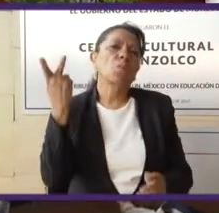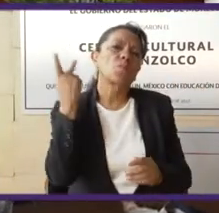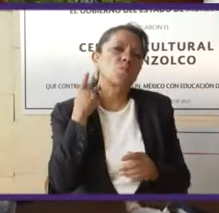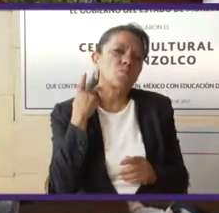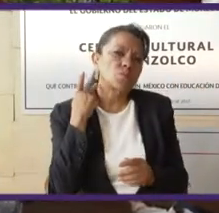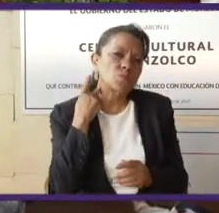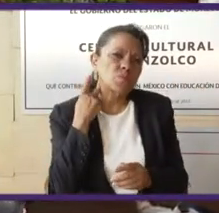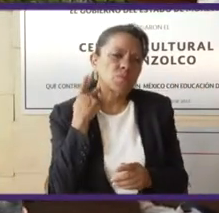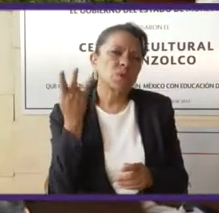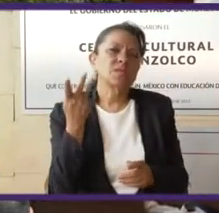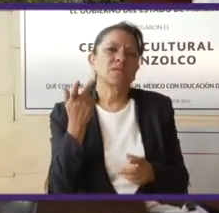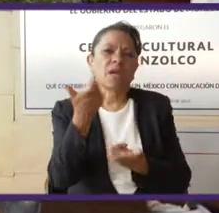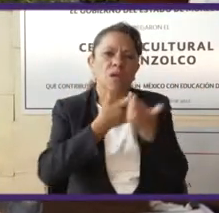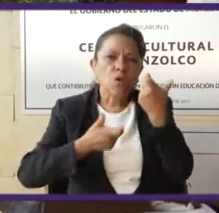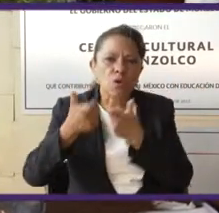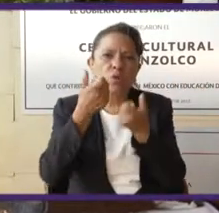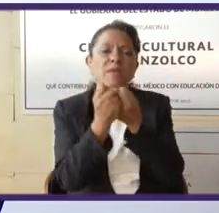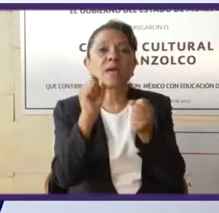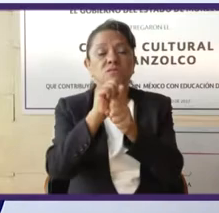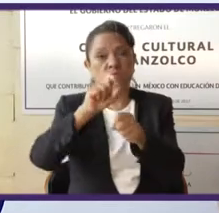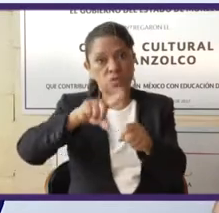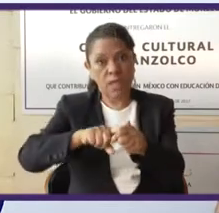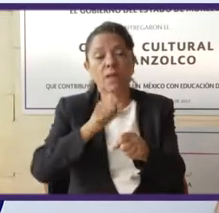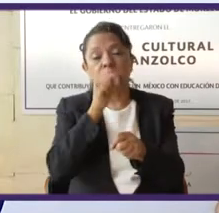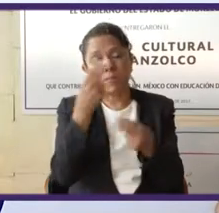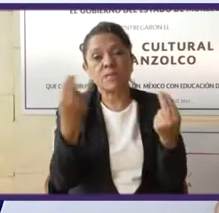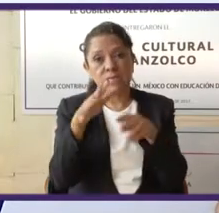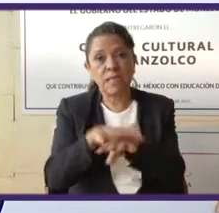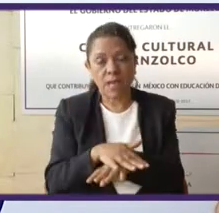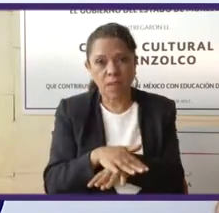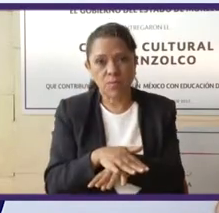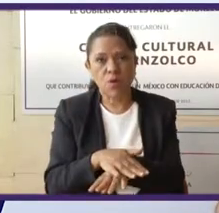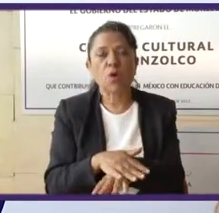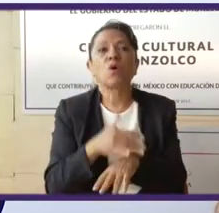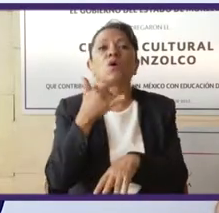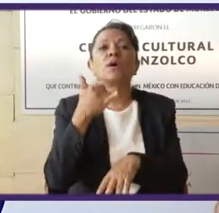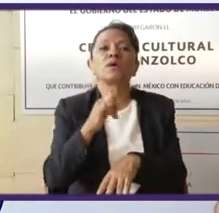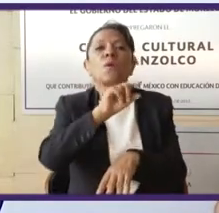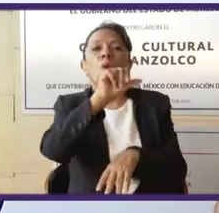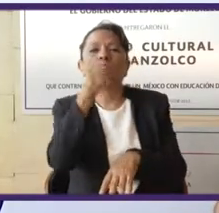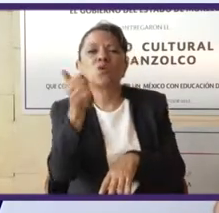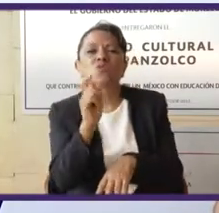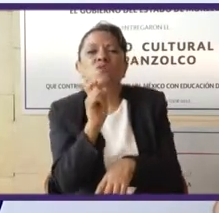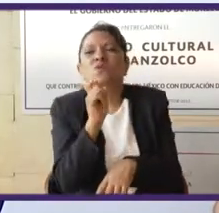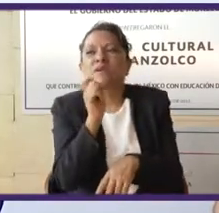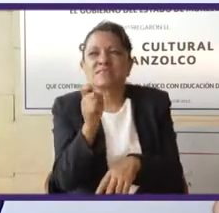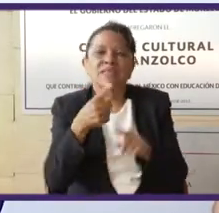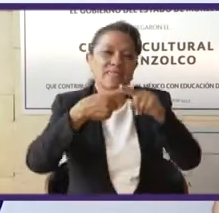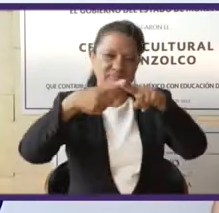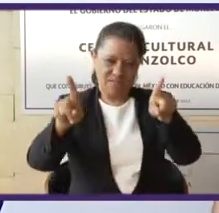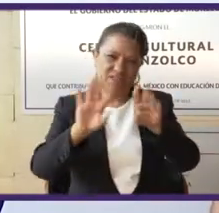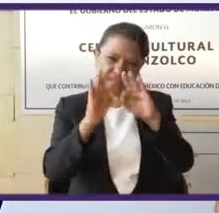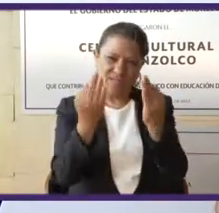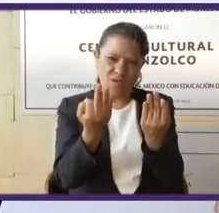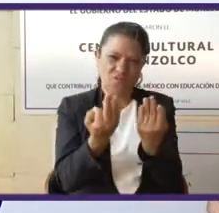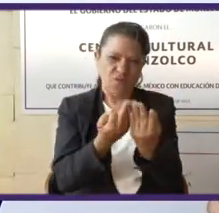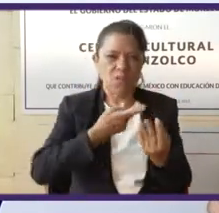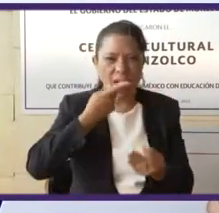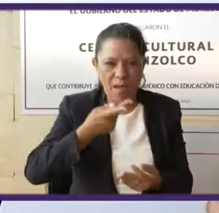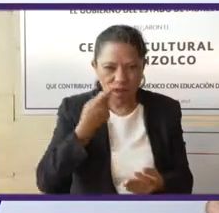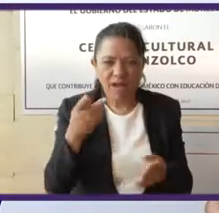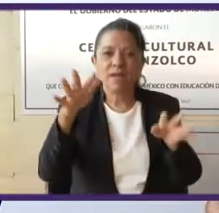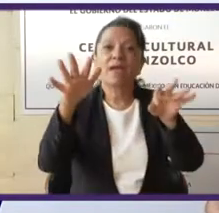sociales. Se habla también que es otra manera de decir las cosas, un cambio de régimen,